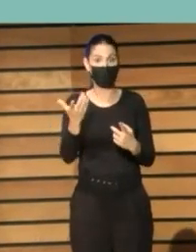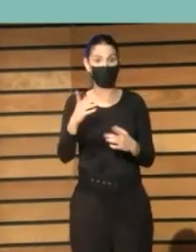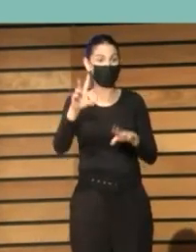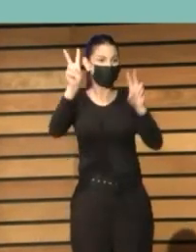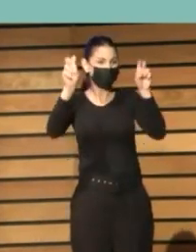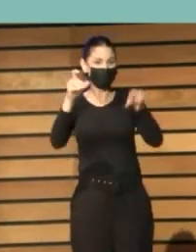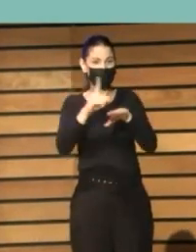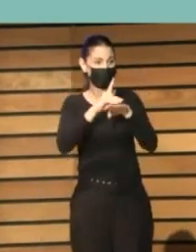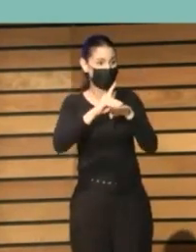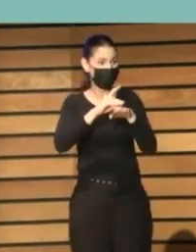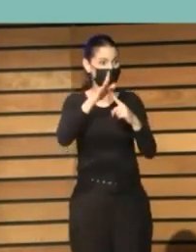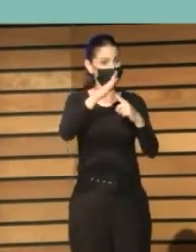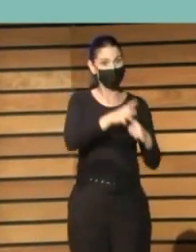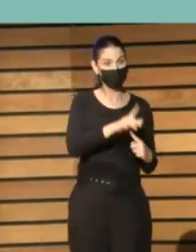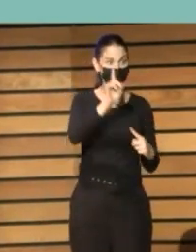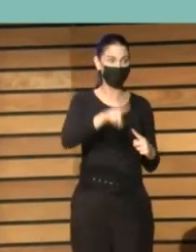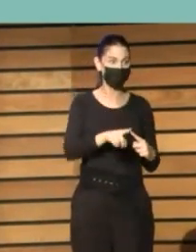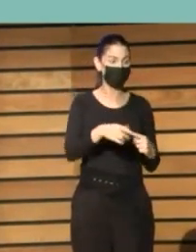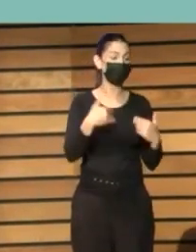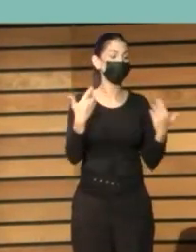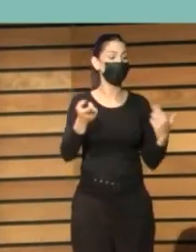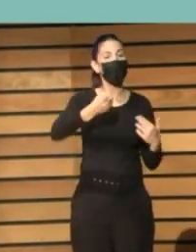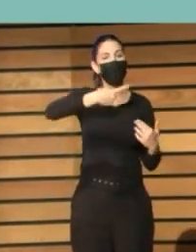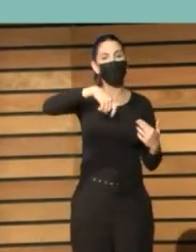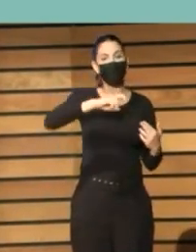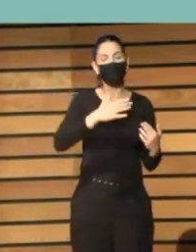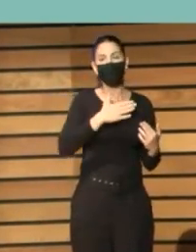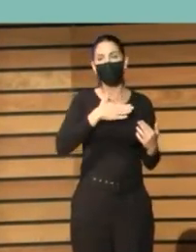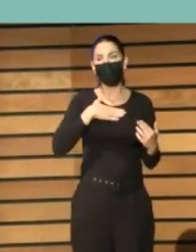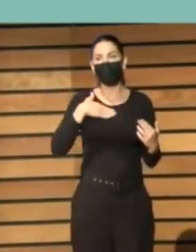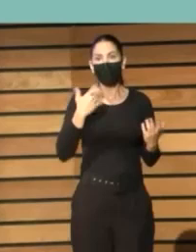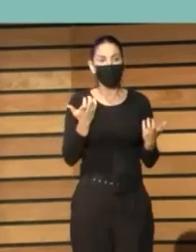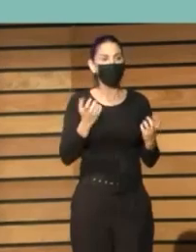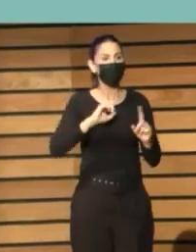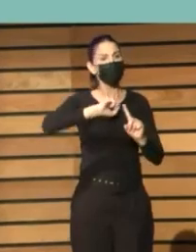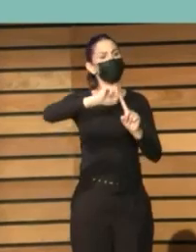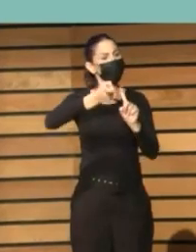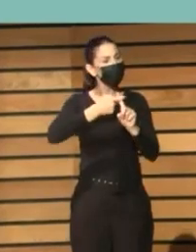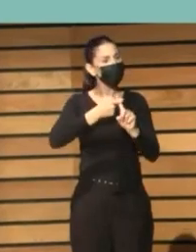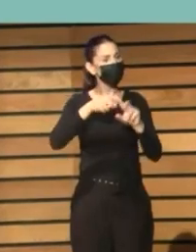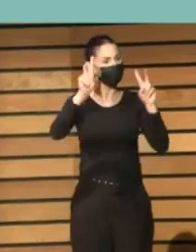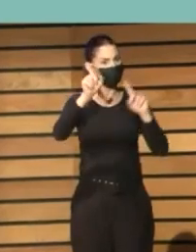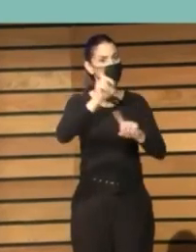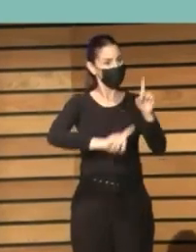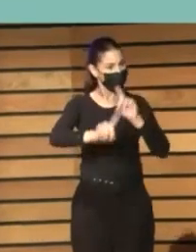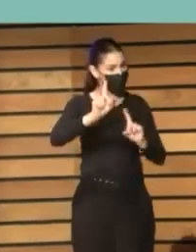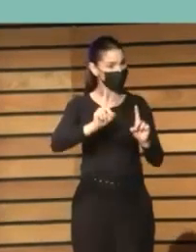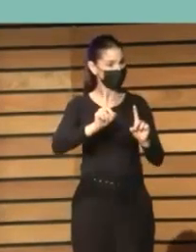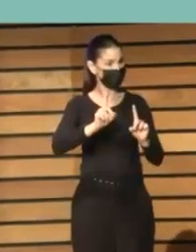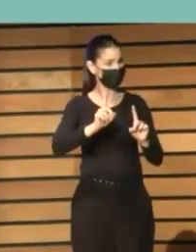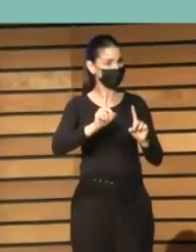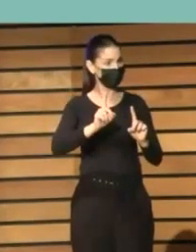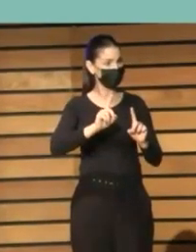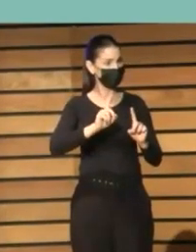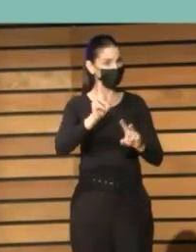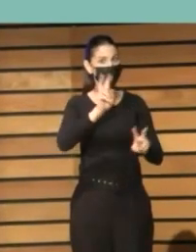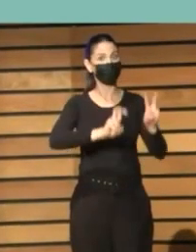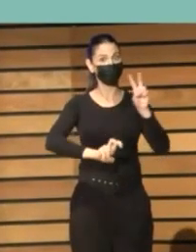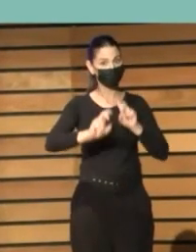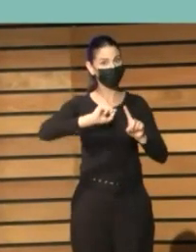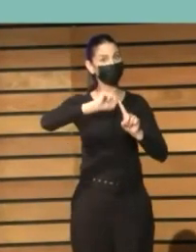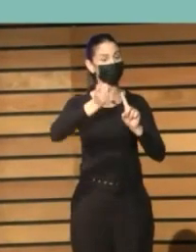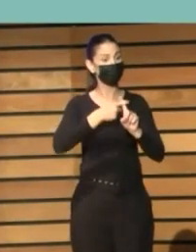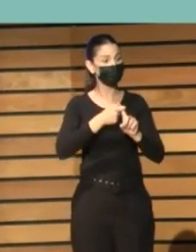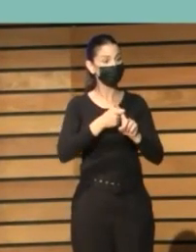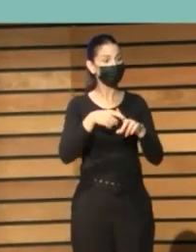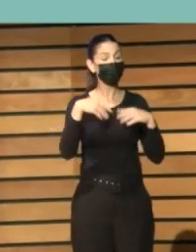Nuestra alianza es un poco intentar dar una solución viable para afrontar este problema y contando con la